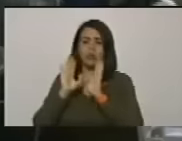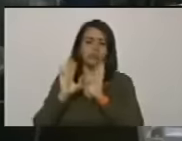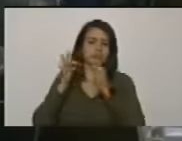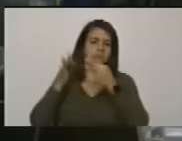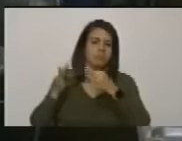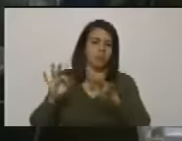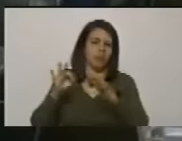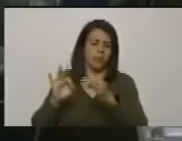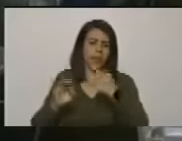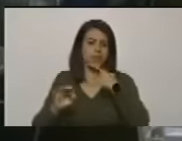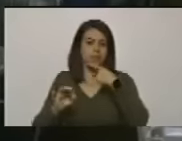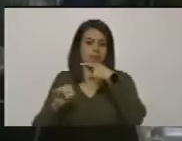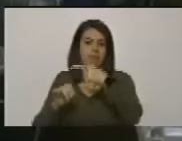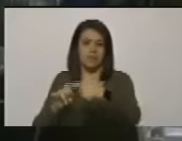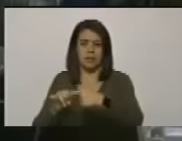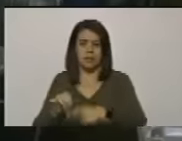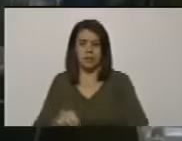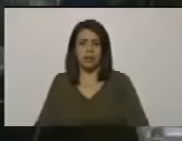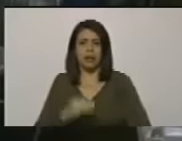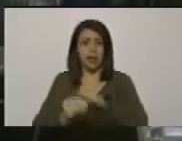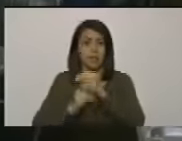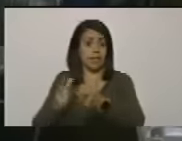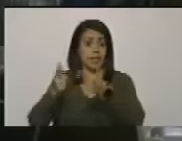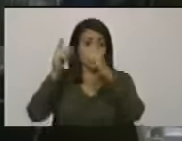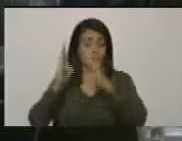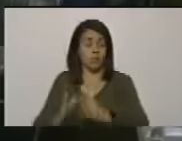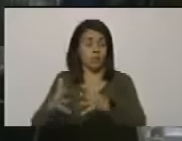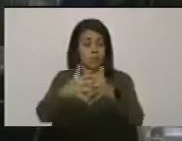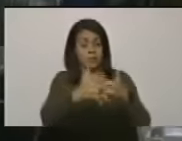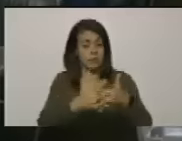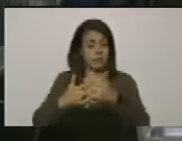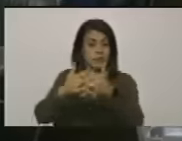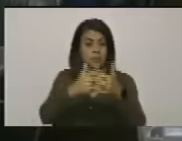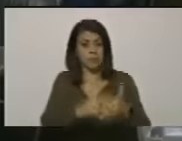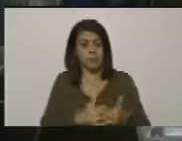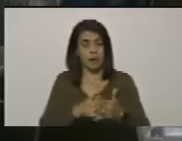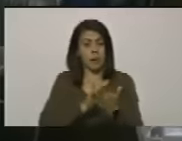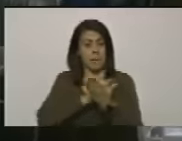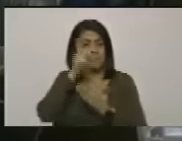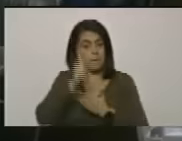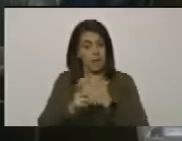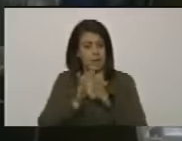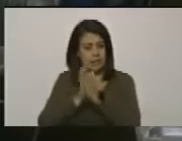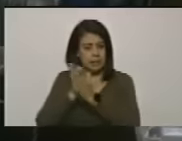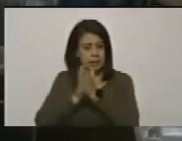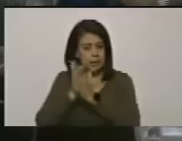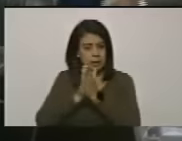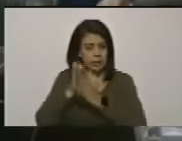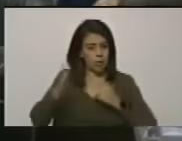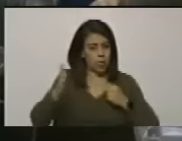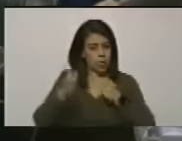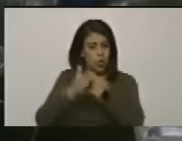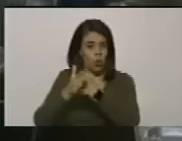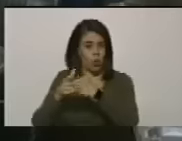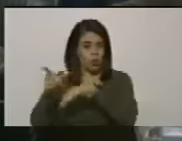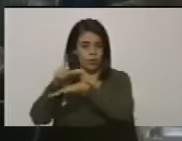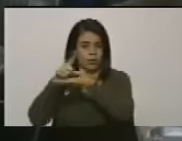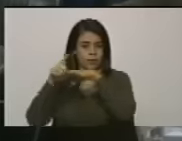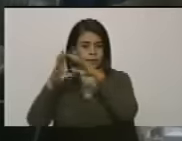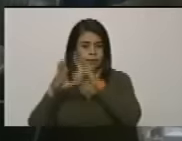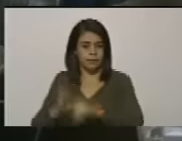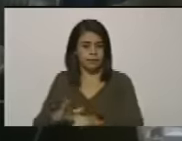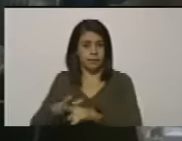como lo acaban de hacer las autoridades norteamericanas que conspiraron para derrocar un gobierno legítimamente